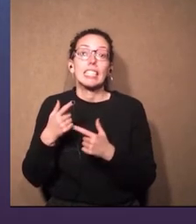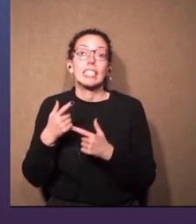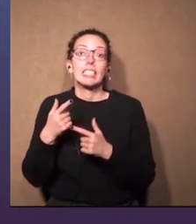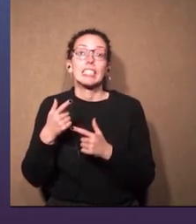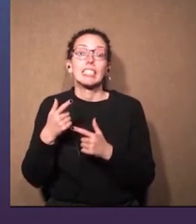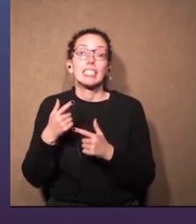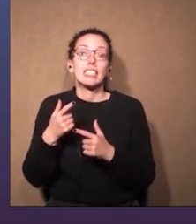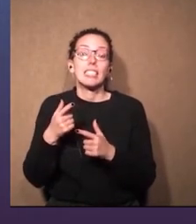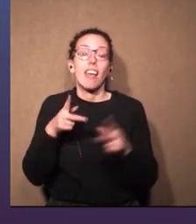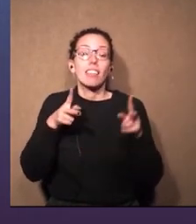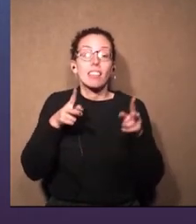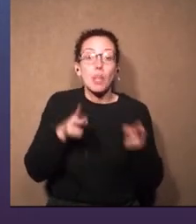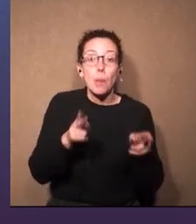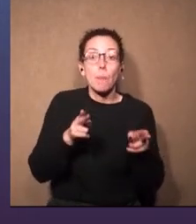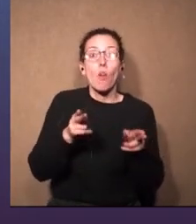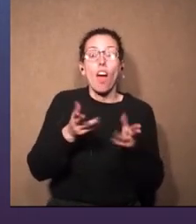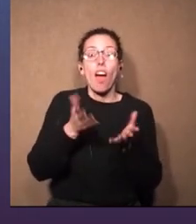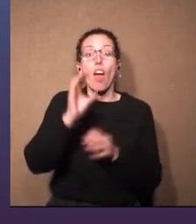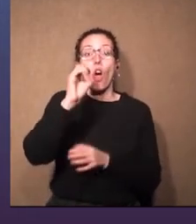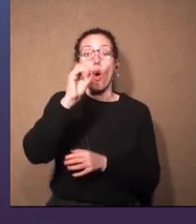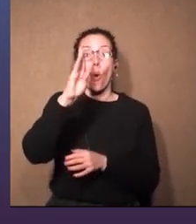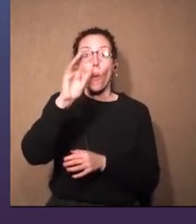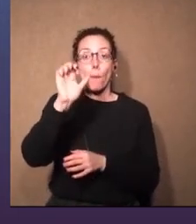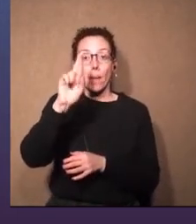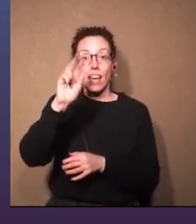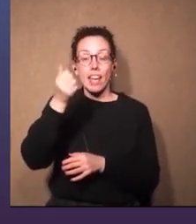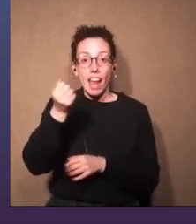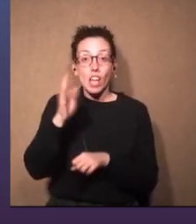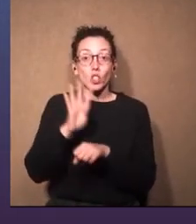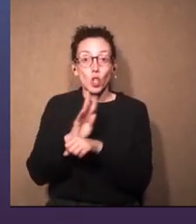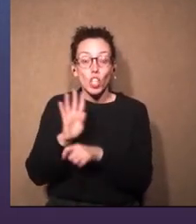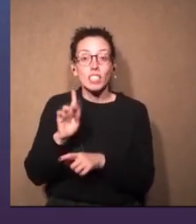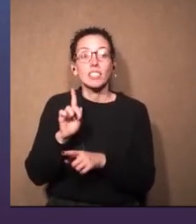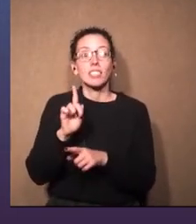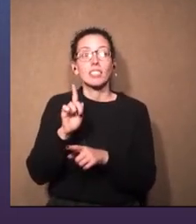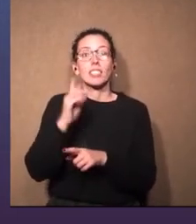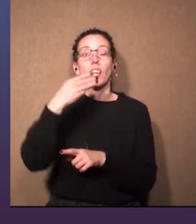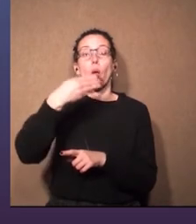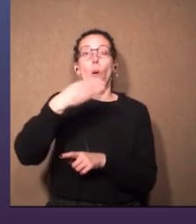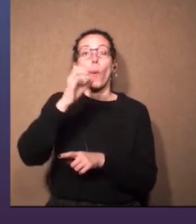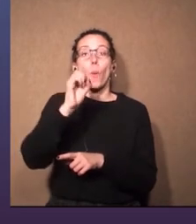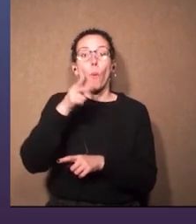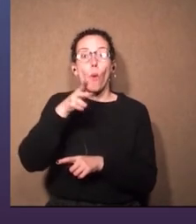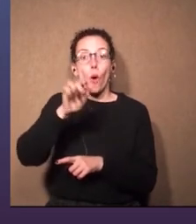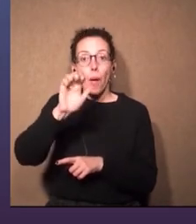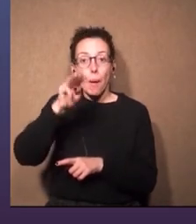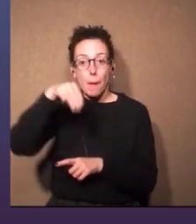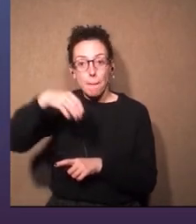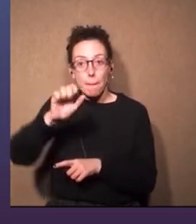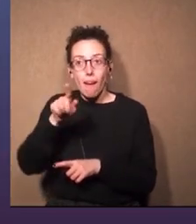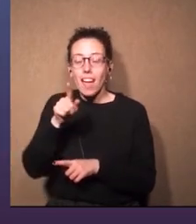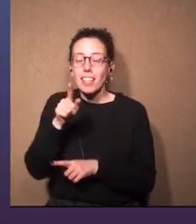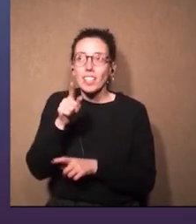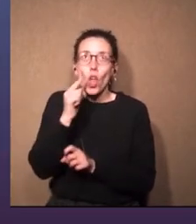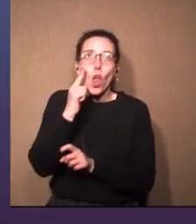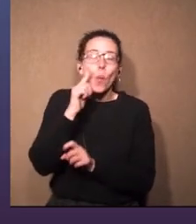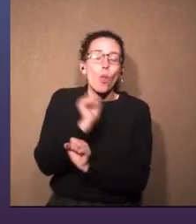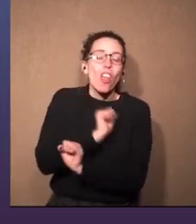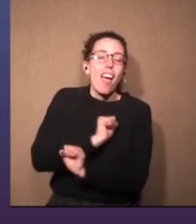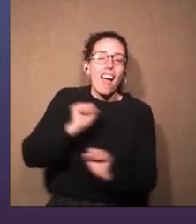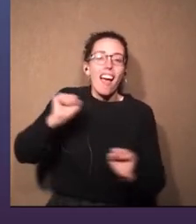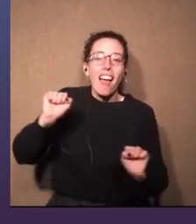una pasantía en la temporada de Ópera del Solís, que acababa de abrir, con la BOEM. Y ahí no pude